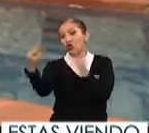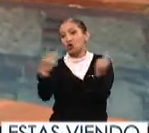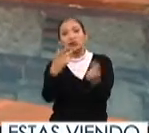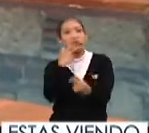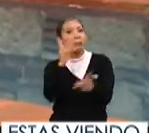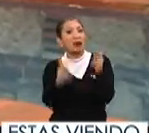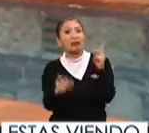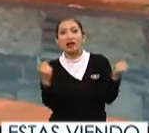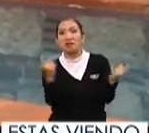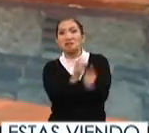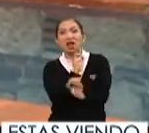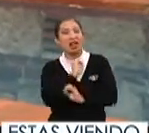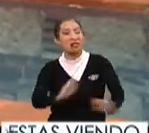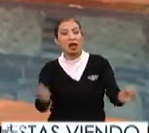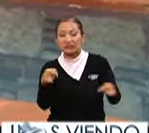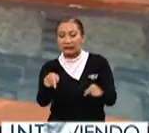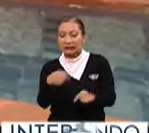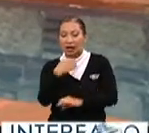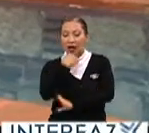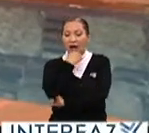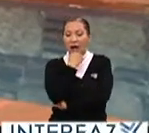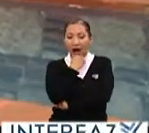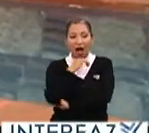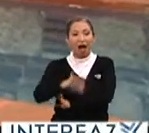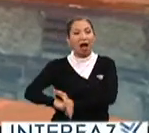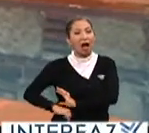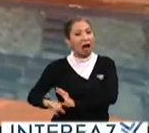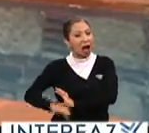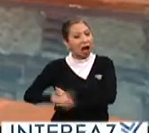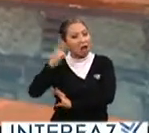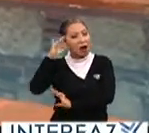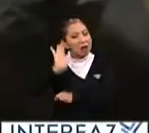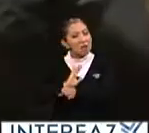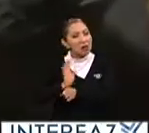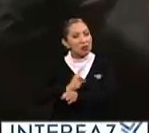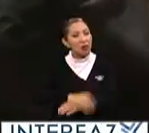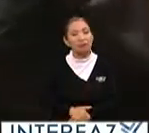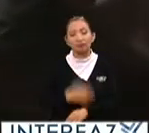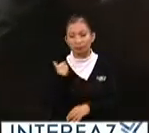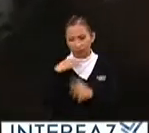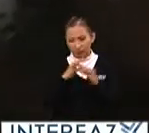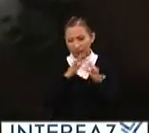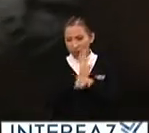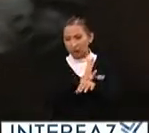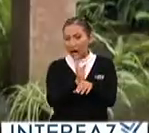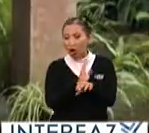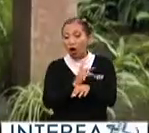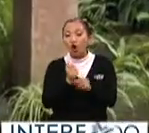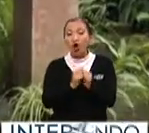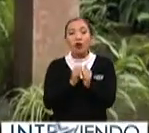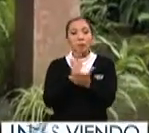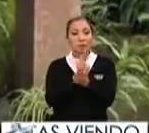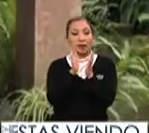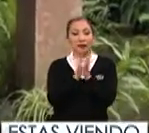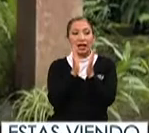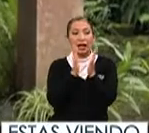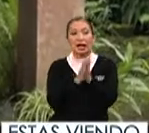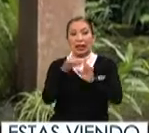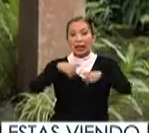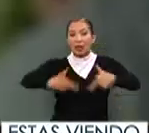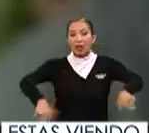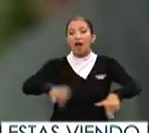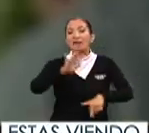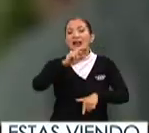Entonces nos pareció que había ahí como un punto de partida interesantísimo para hacer una película. Detalló que la película contó con la participación del